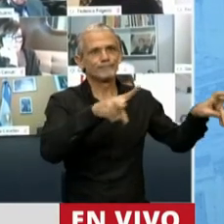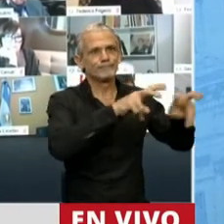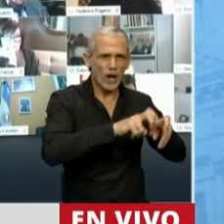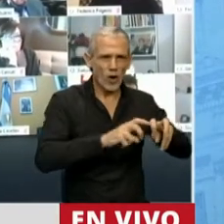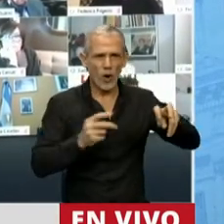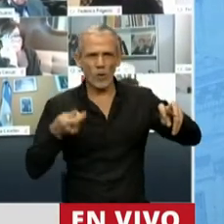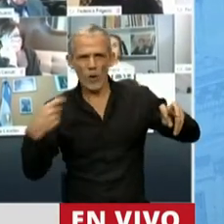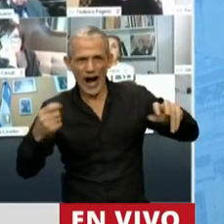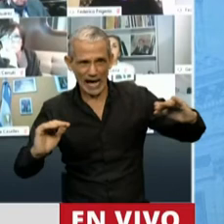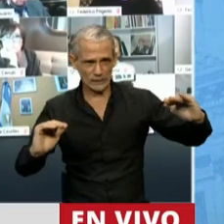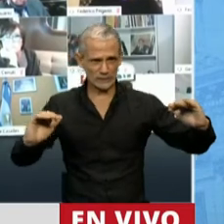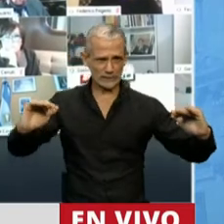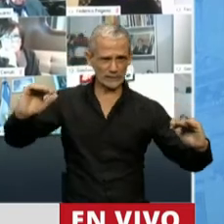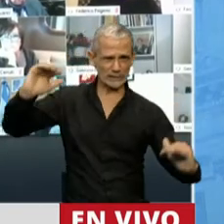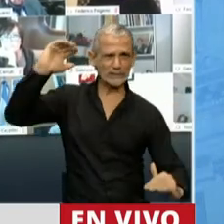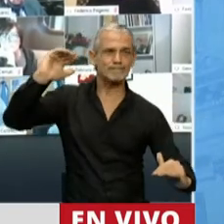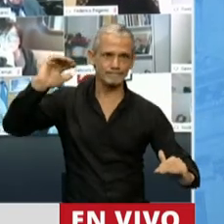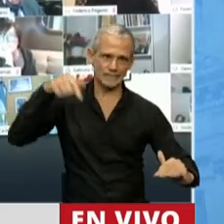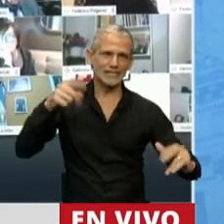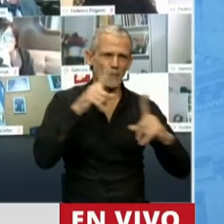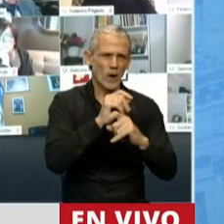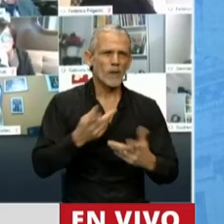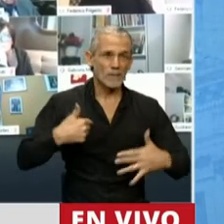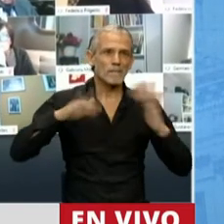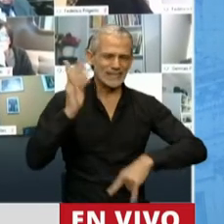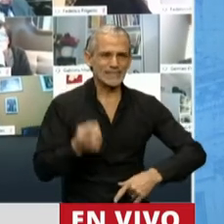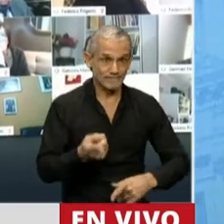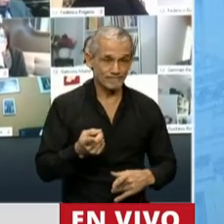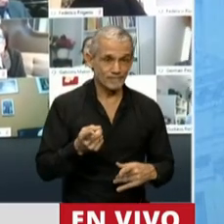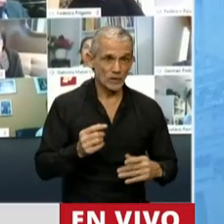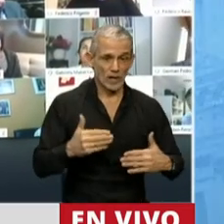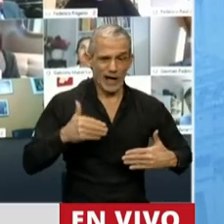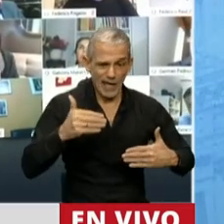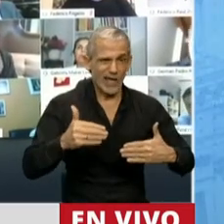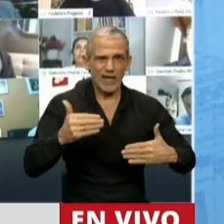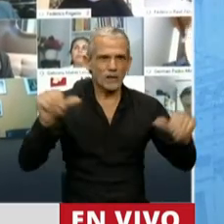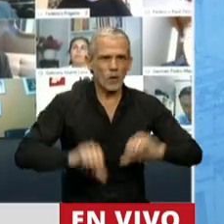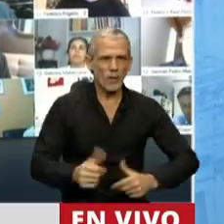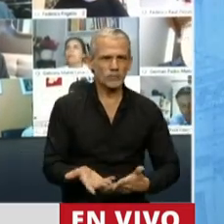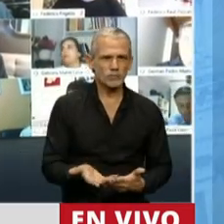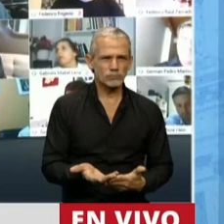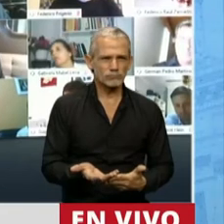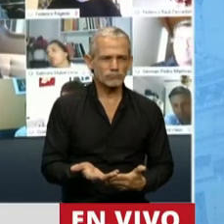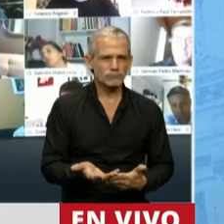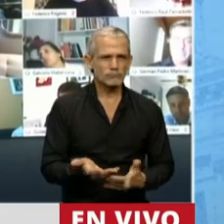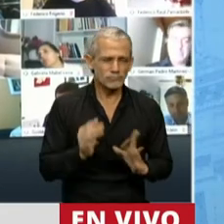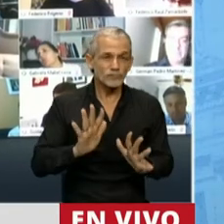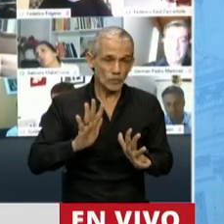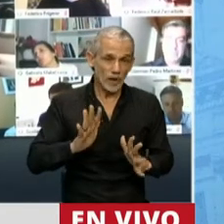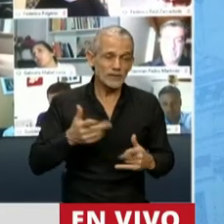permanente que tenemos y que nos impide crecer y que nos ha llevado a esta situación que estamos teniendo. Por lo tanto,